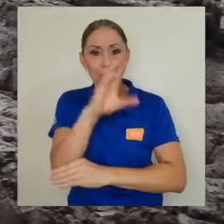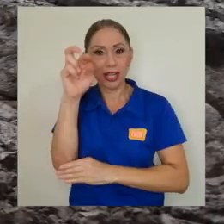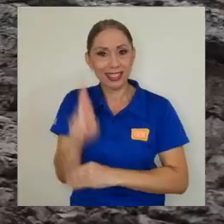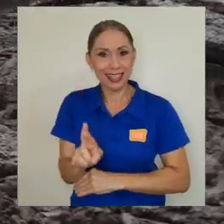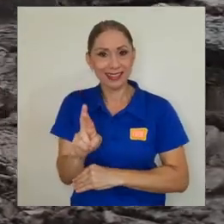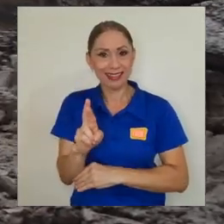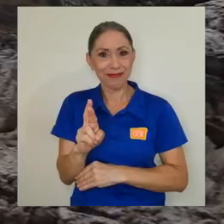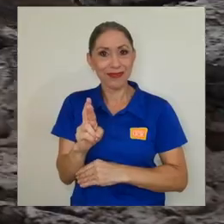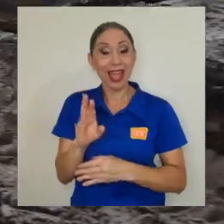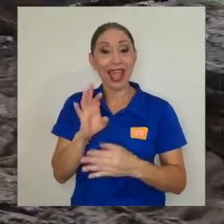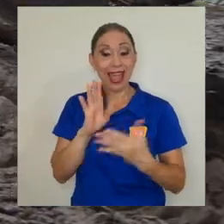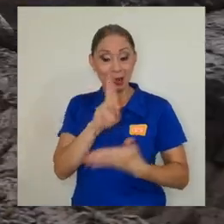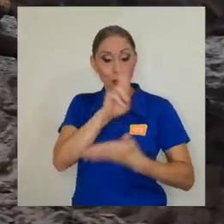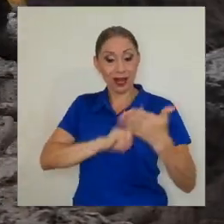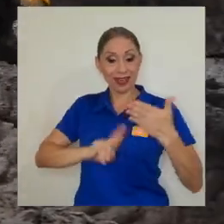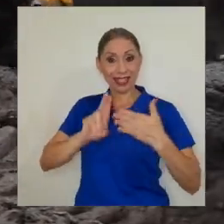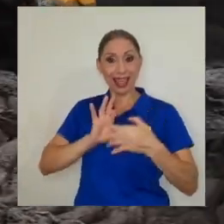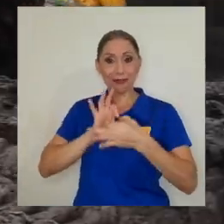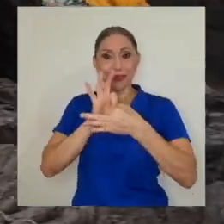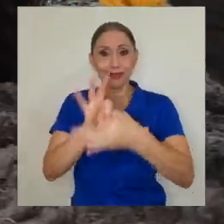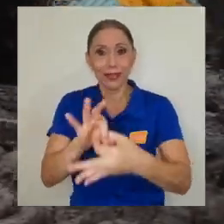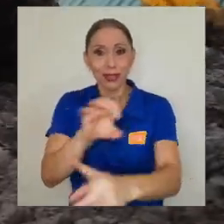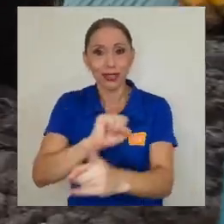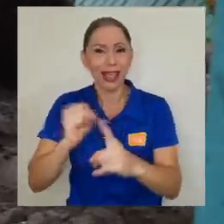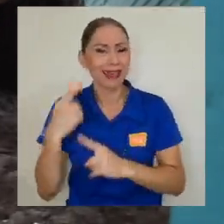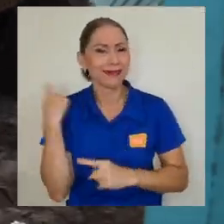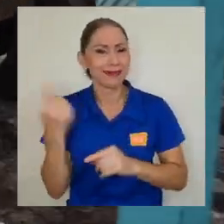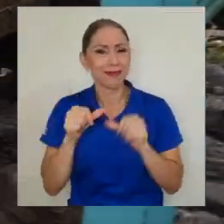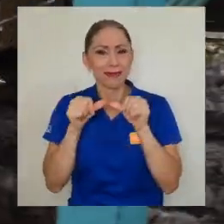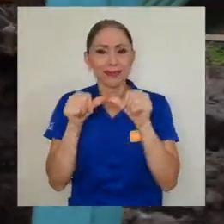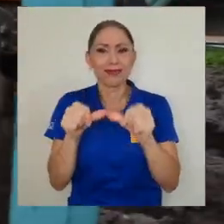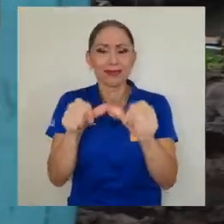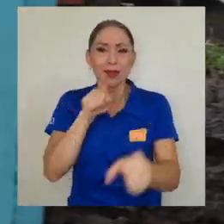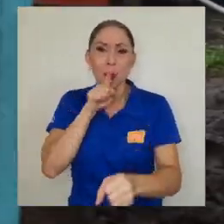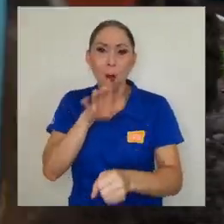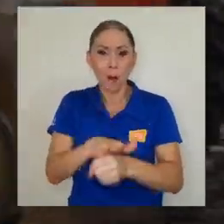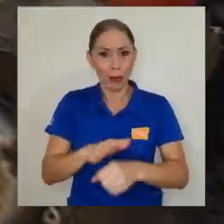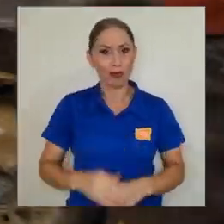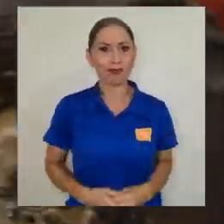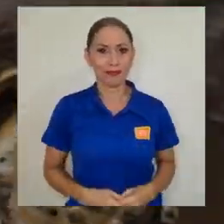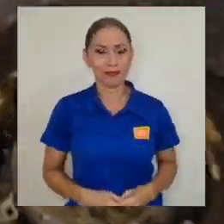en un vínculo universidad-sociedad constante y comprometido.